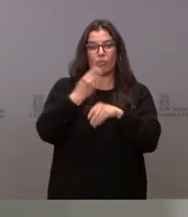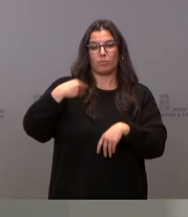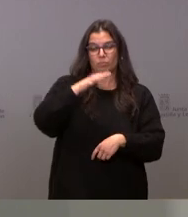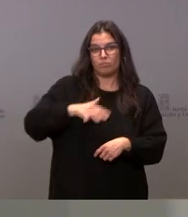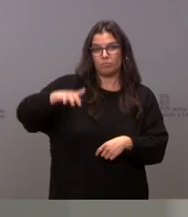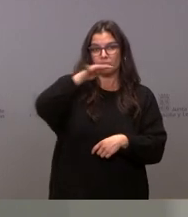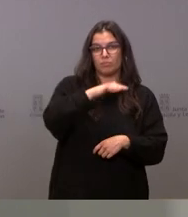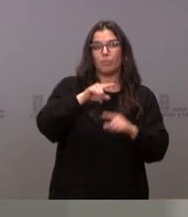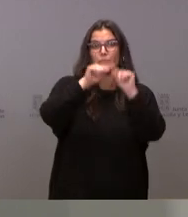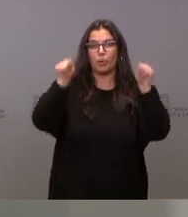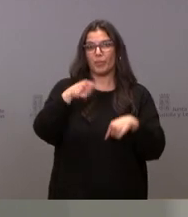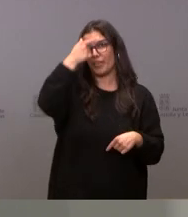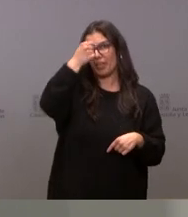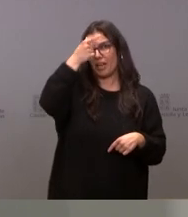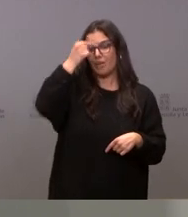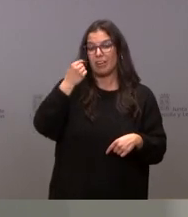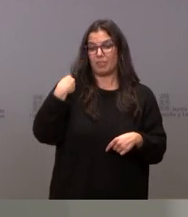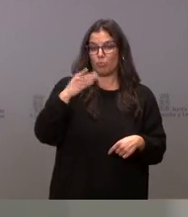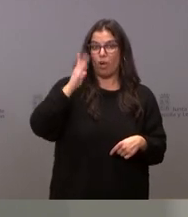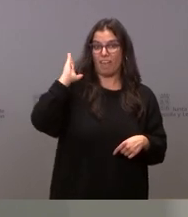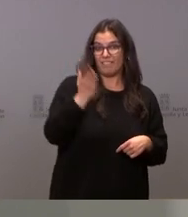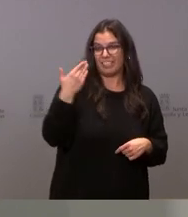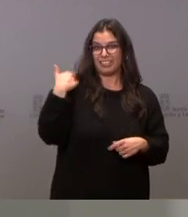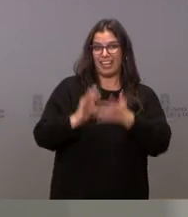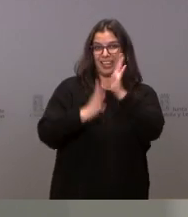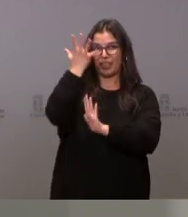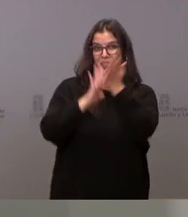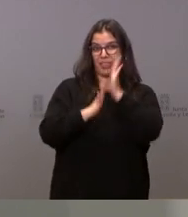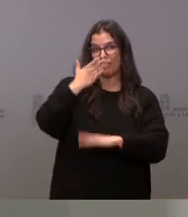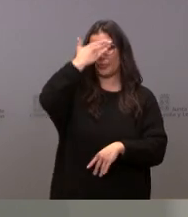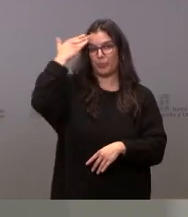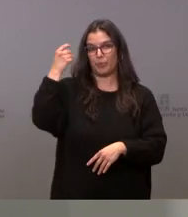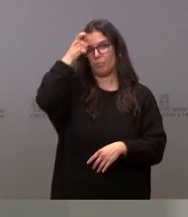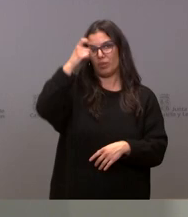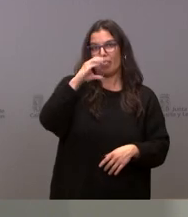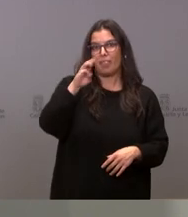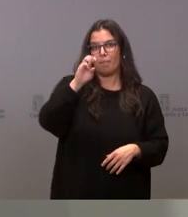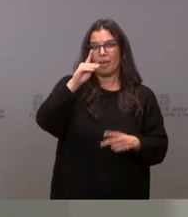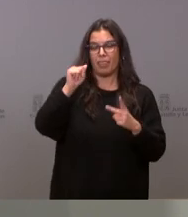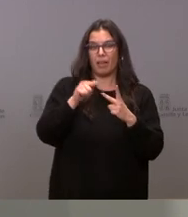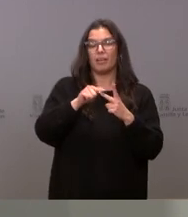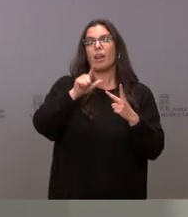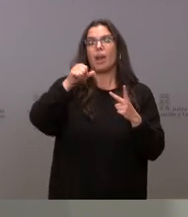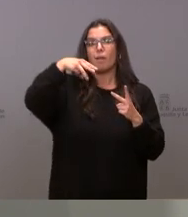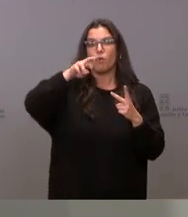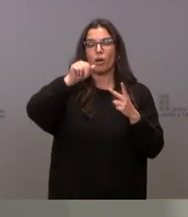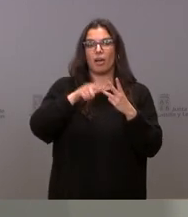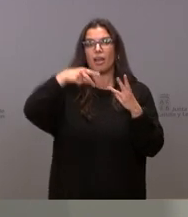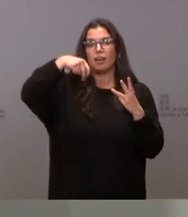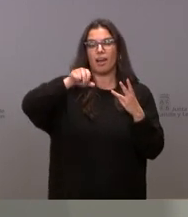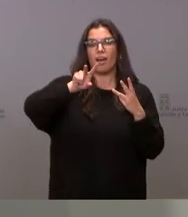de la provincia de Ávila afectadas por el incendio de Cepeda, La Mora y Navala Cruz. De esta manera